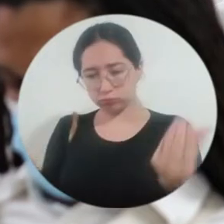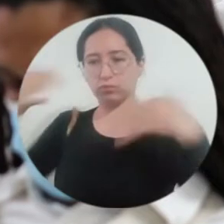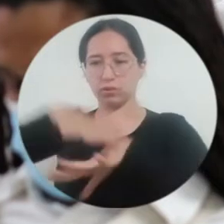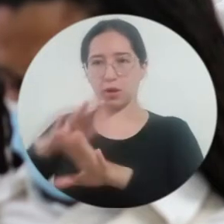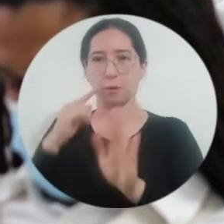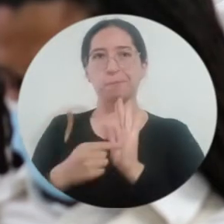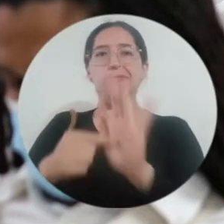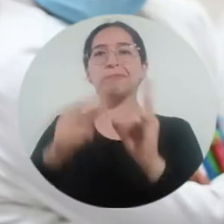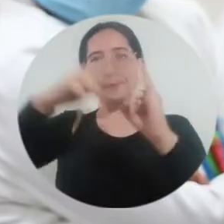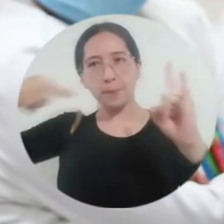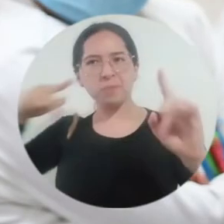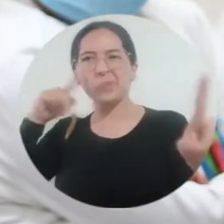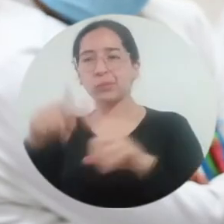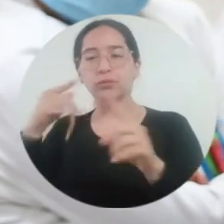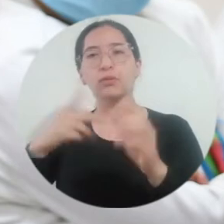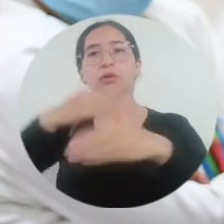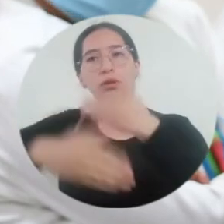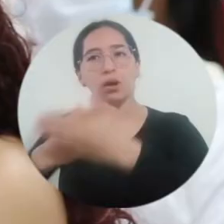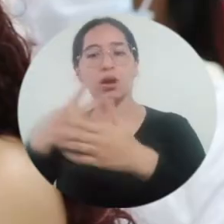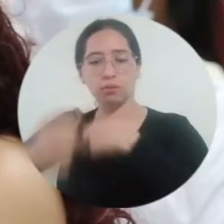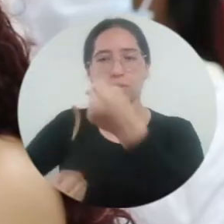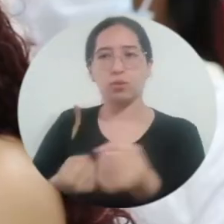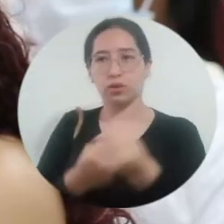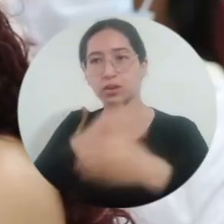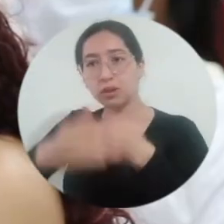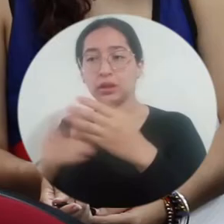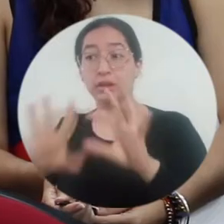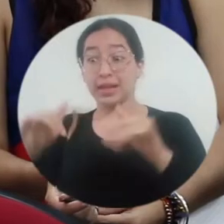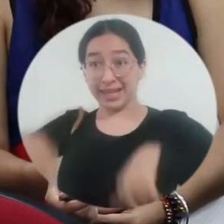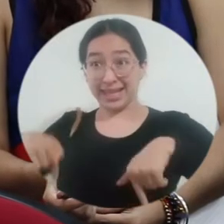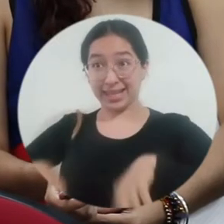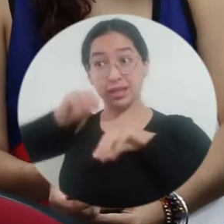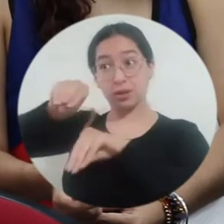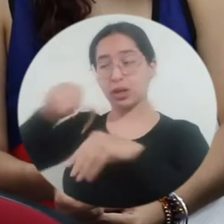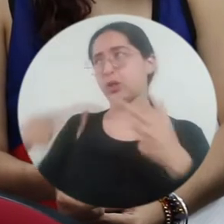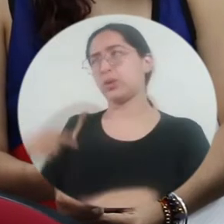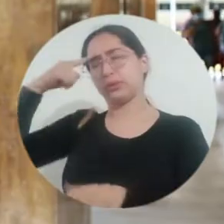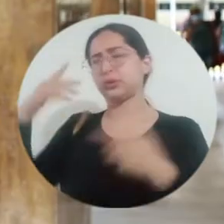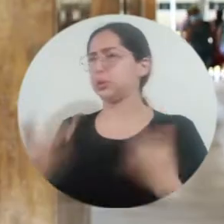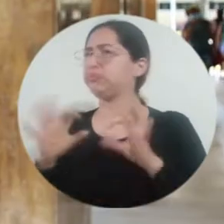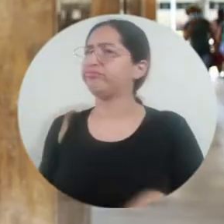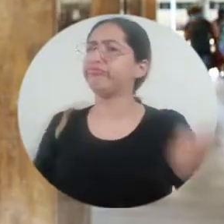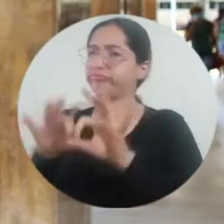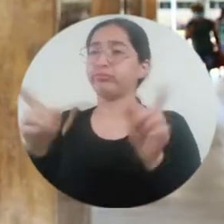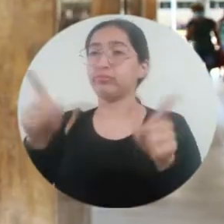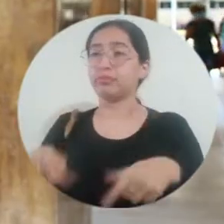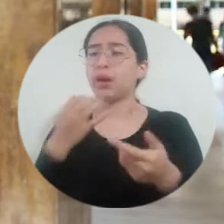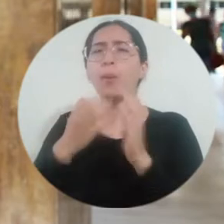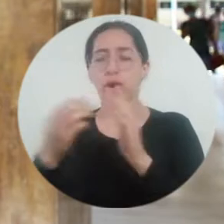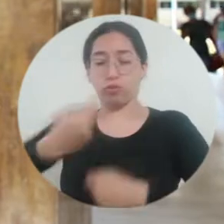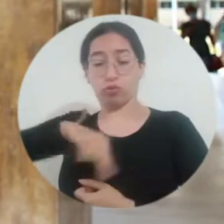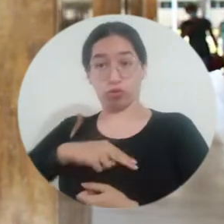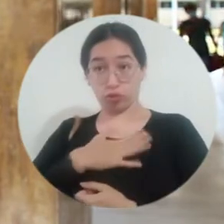congregaron en esta oportunidad que otorgó la Alma Mater en su compromiso social de aportar al fortalecimiento comunitario. Esta capacitación a me parece